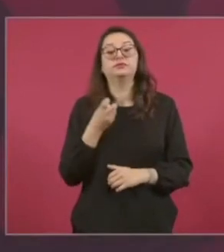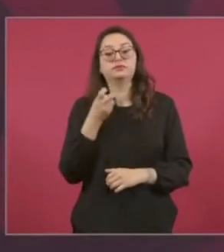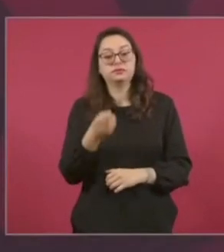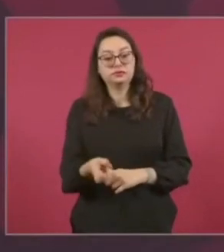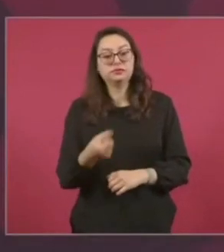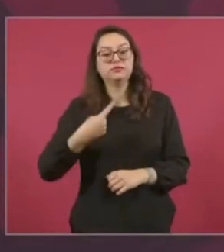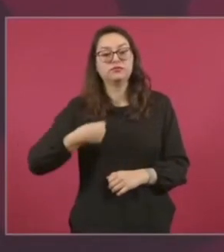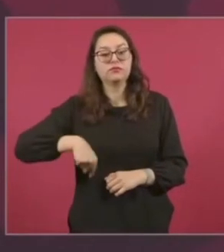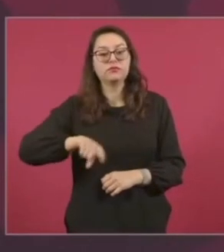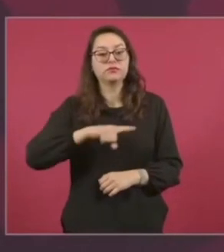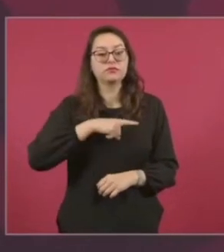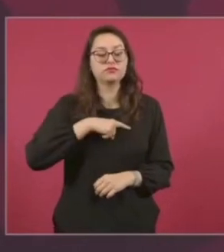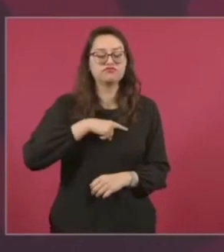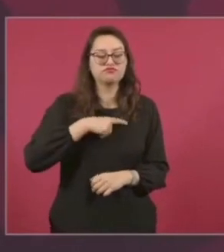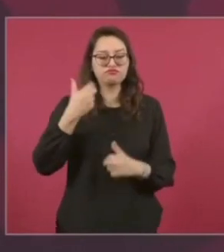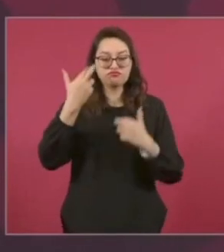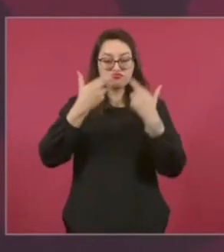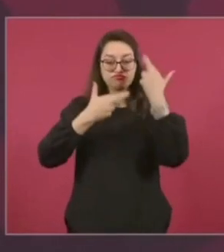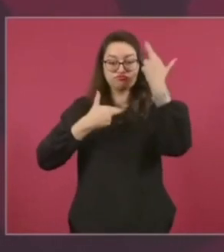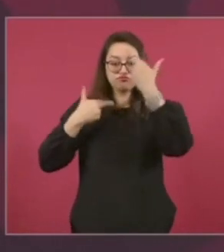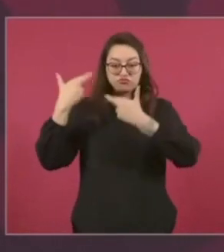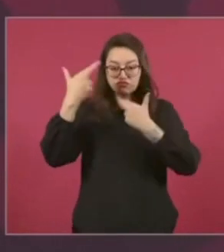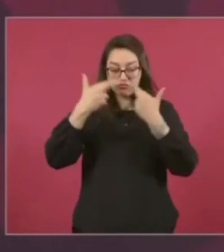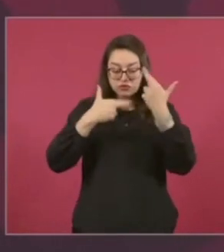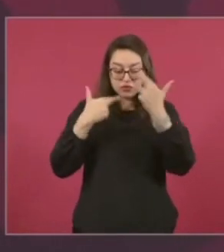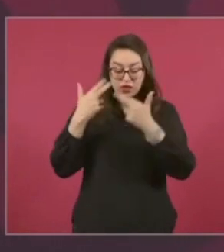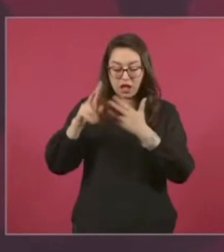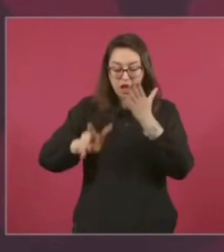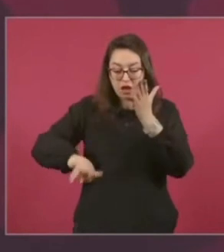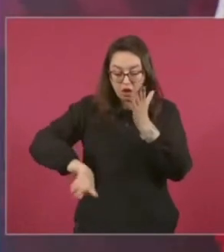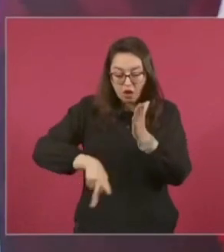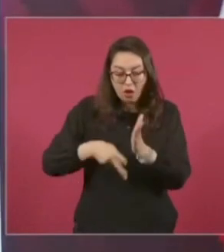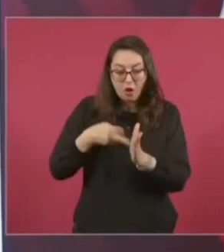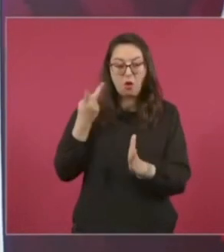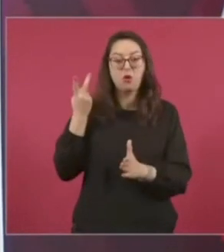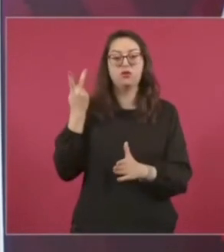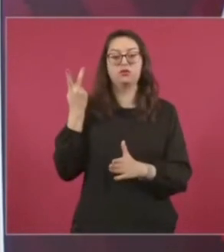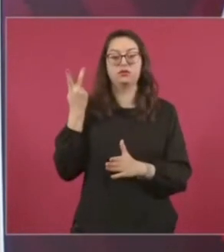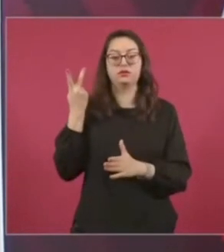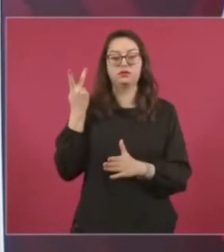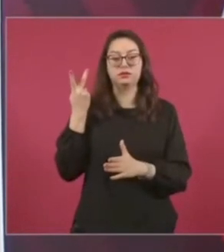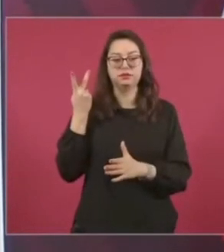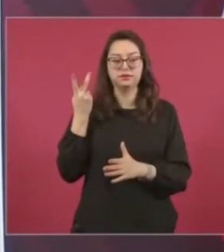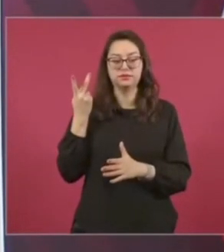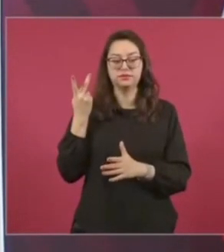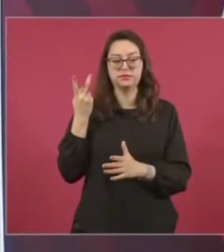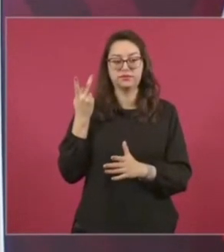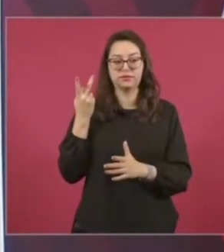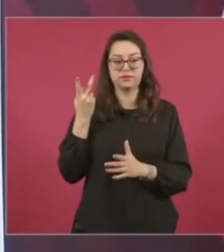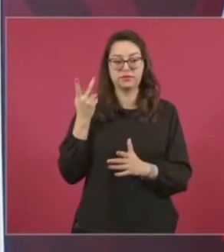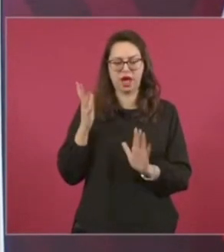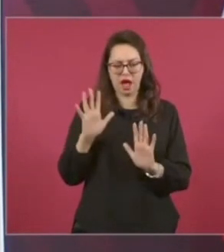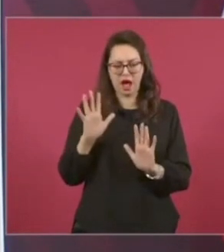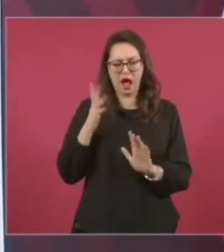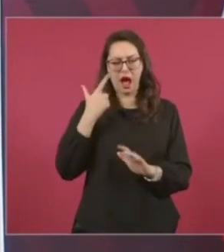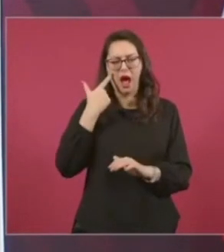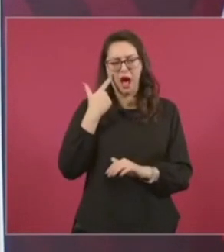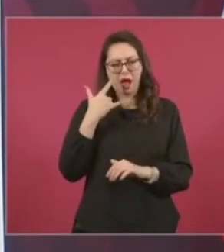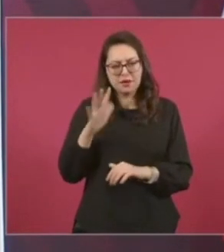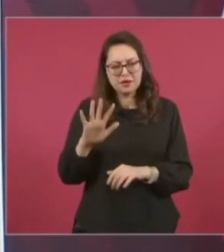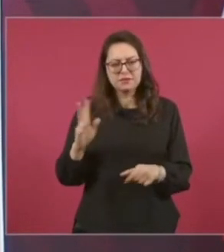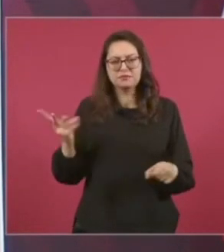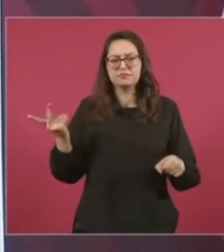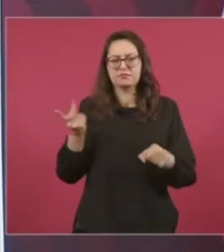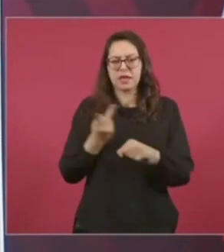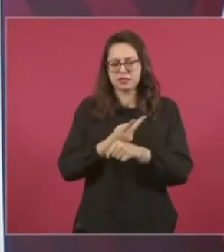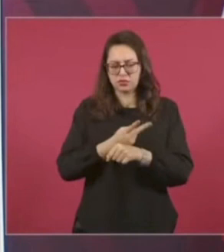es un análisis, una corrida para ver cuánto